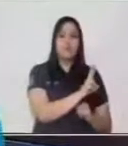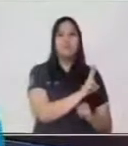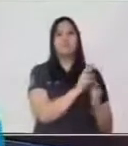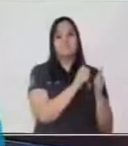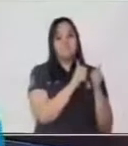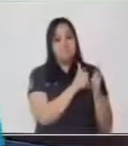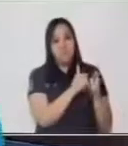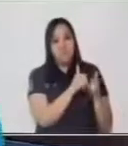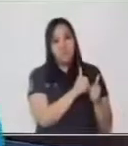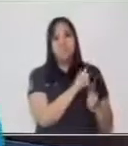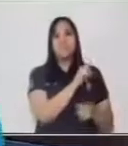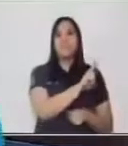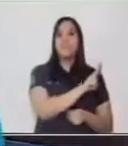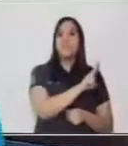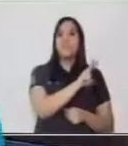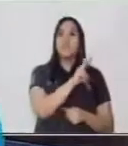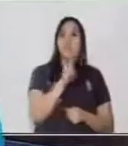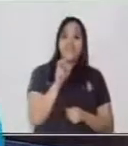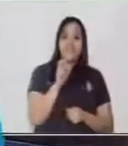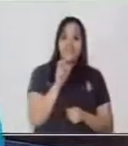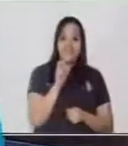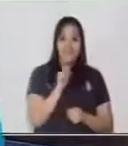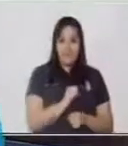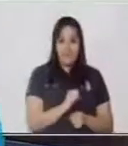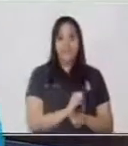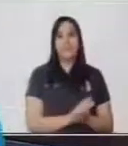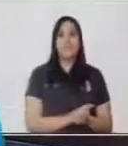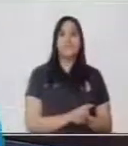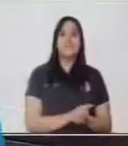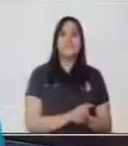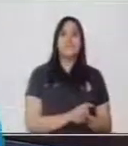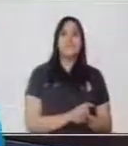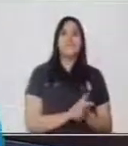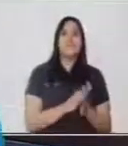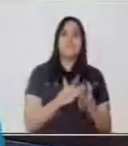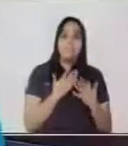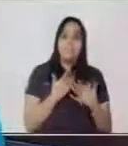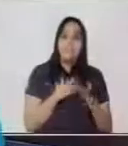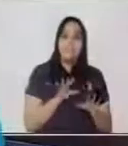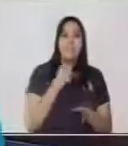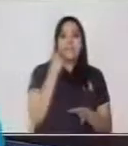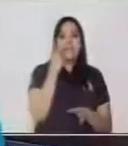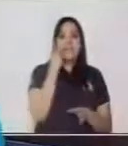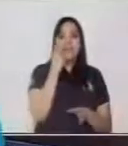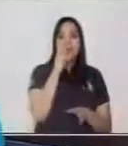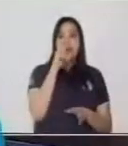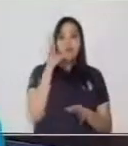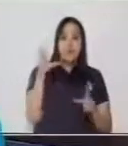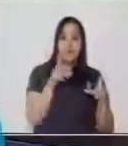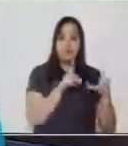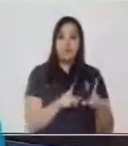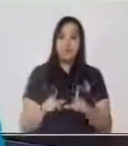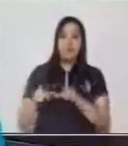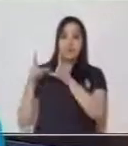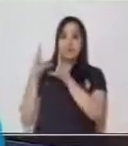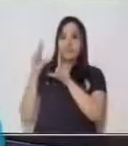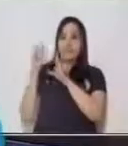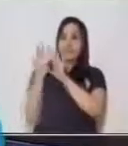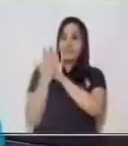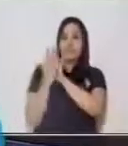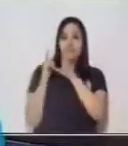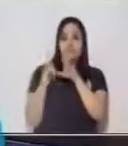Muy bien, es 200. Así que vamos a colocarlo en la tabla de posiciones.